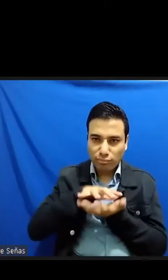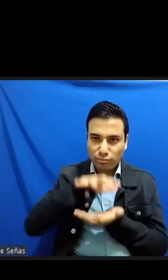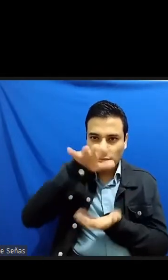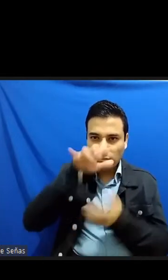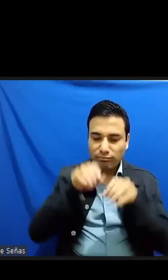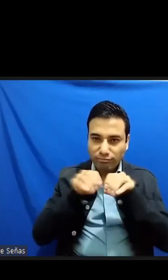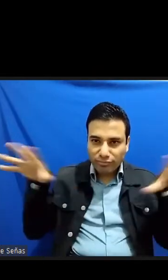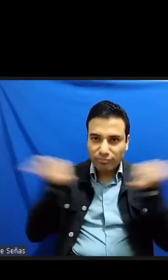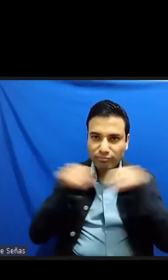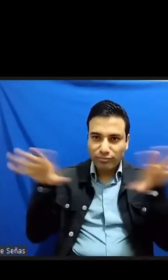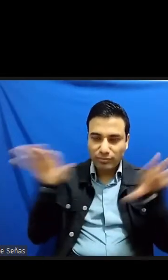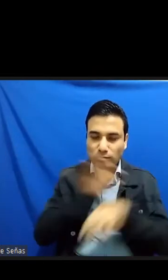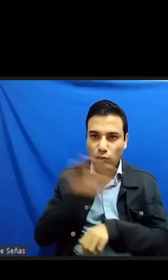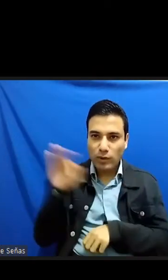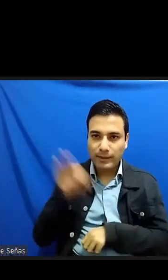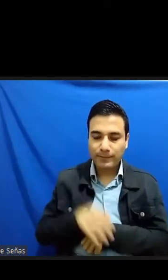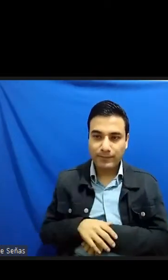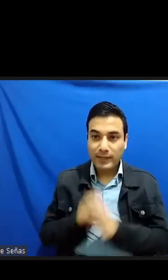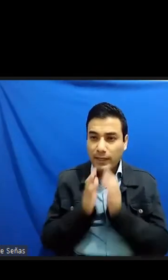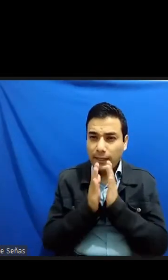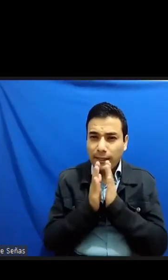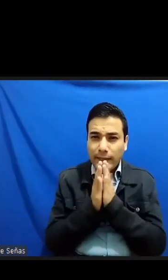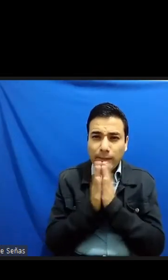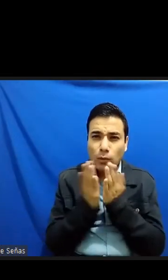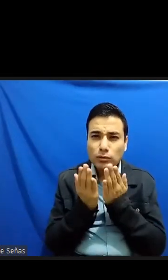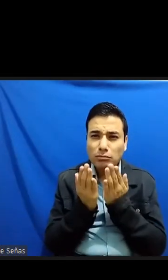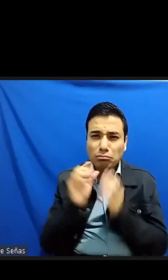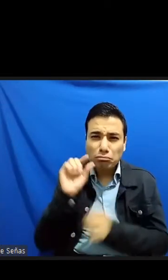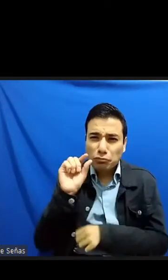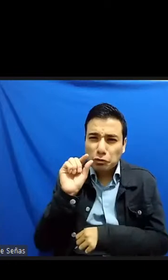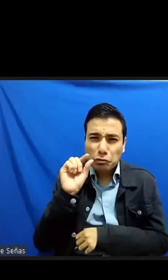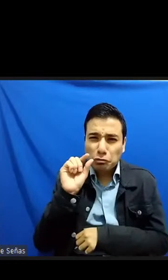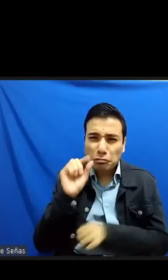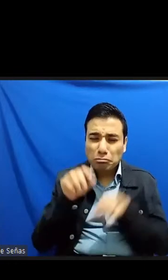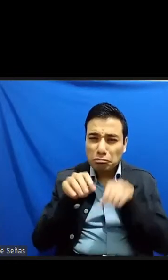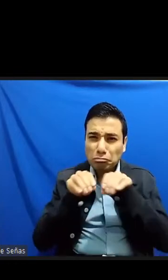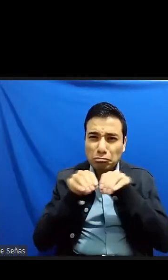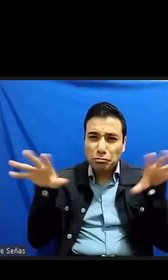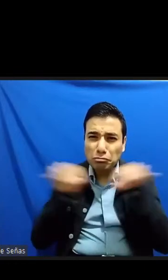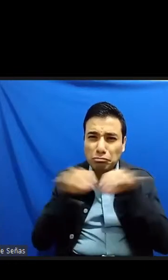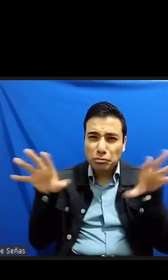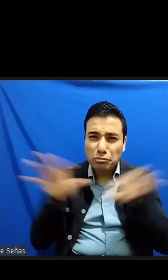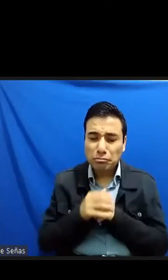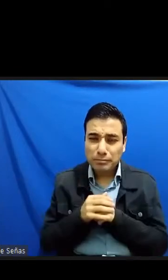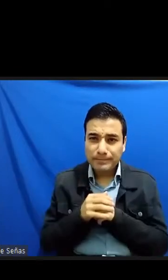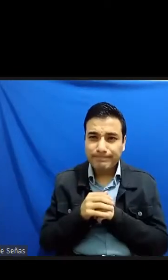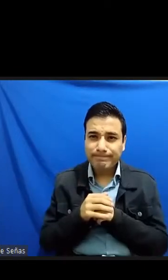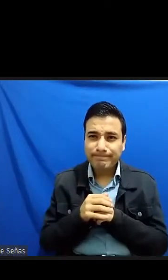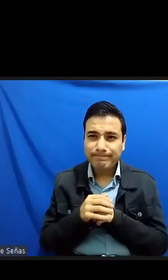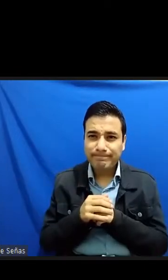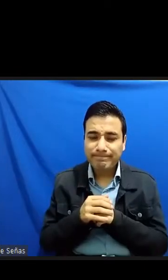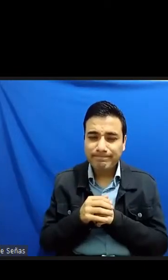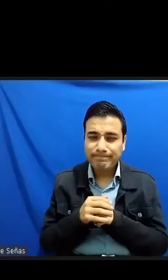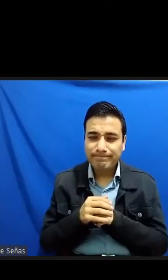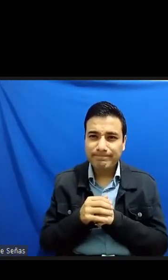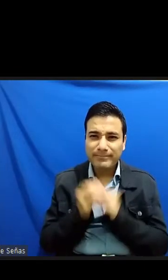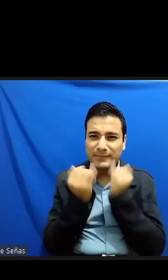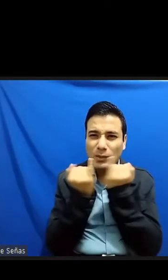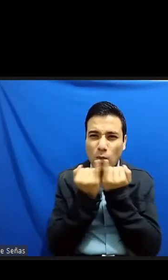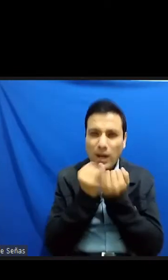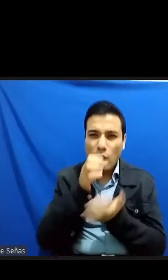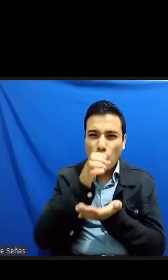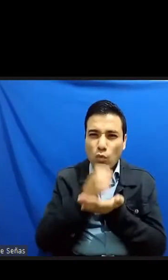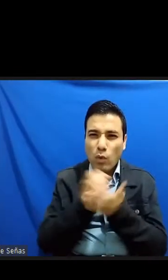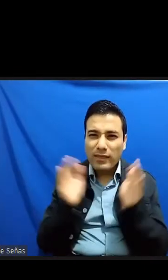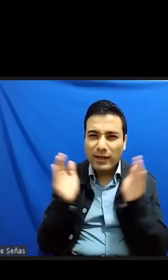ediciones sumamente modestas parecidas a las que en esos años contenían el cuadernillo de las cosas